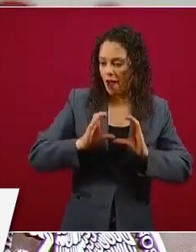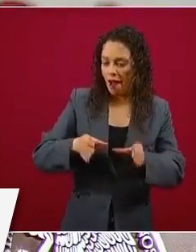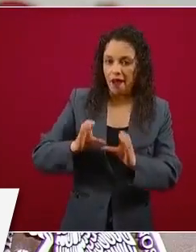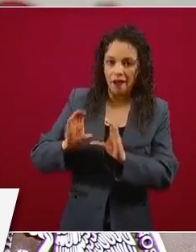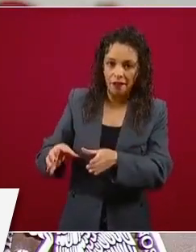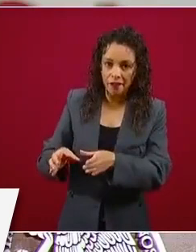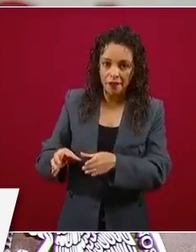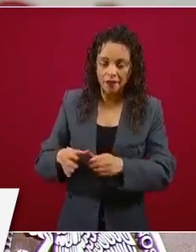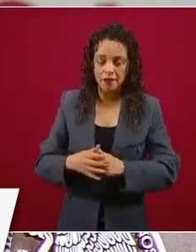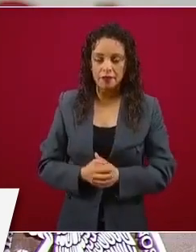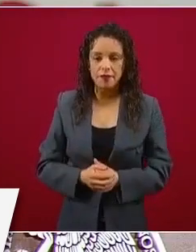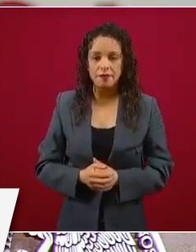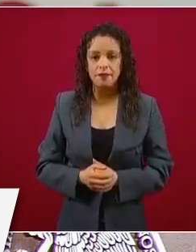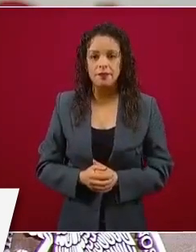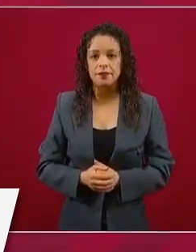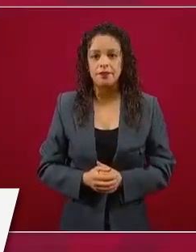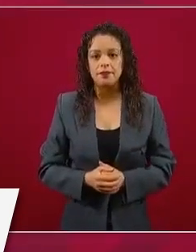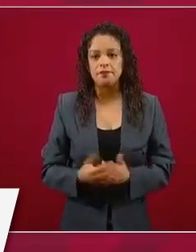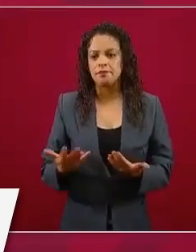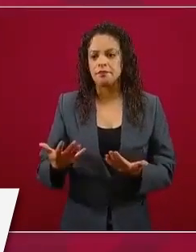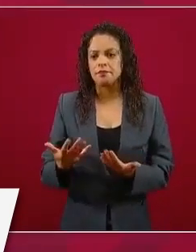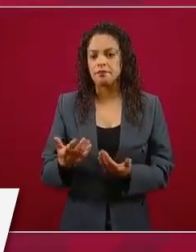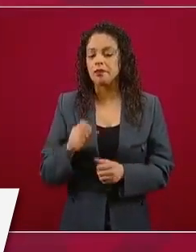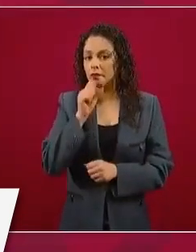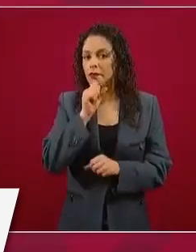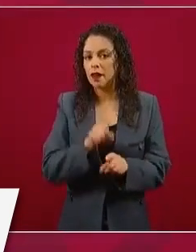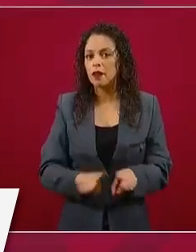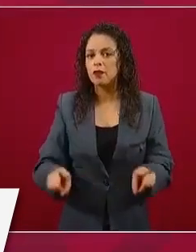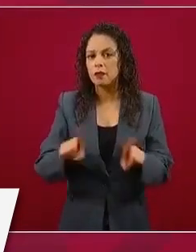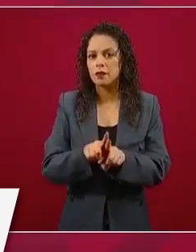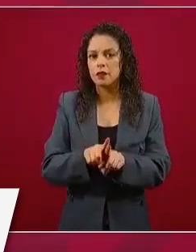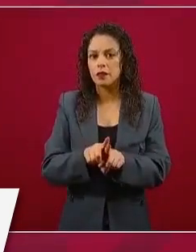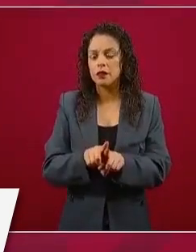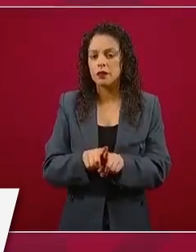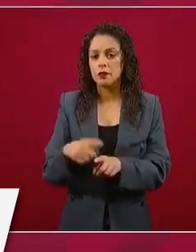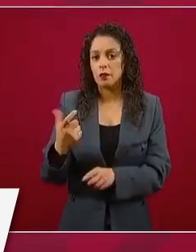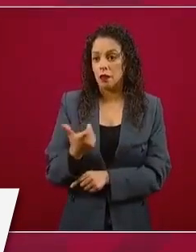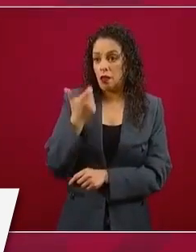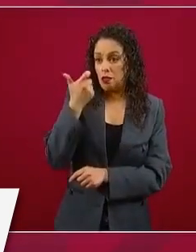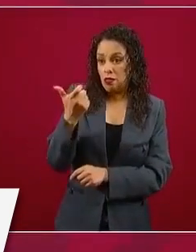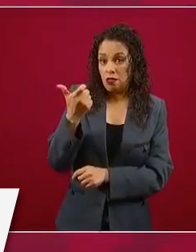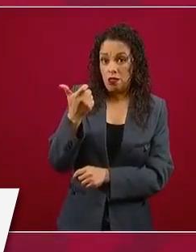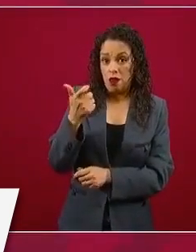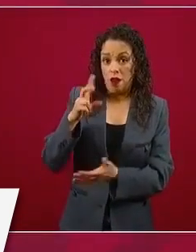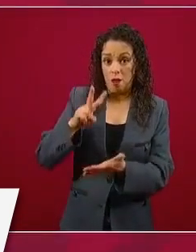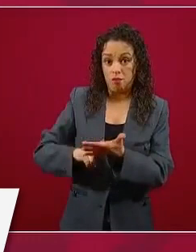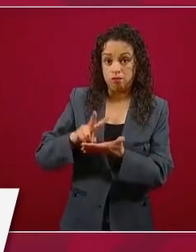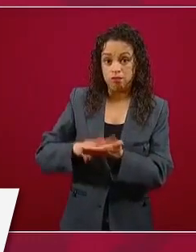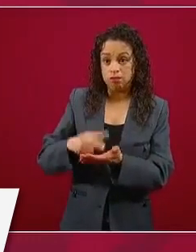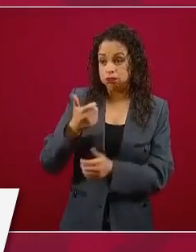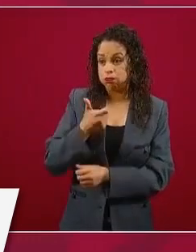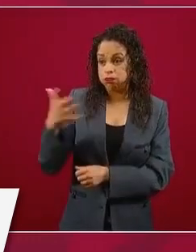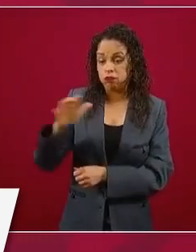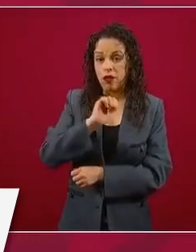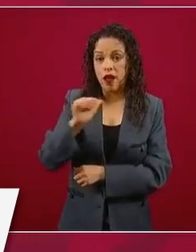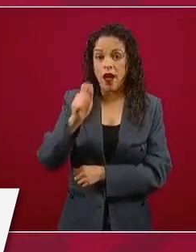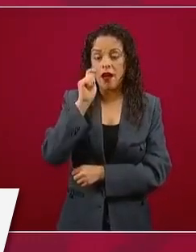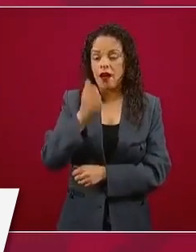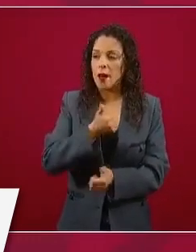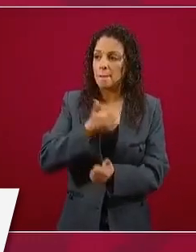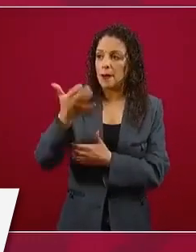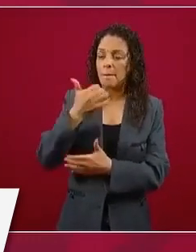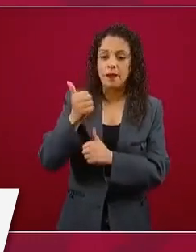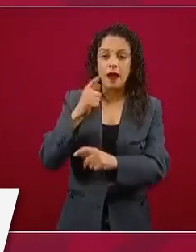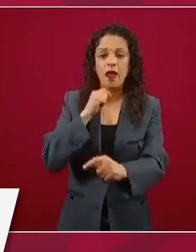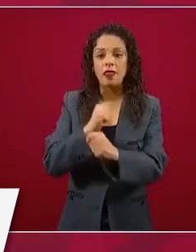altos costos de transporte. No